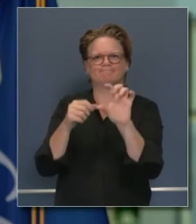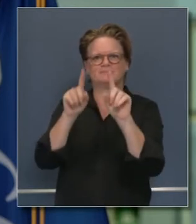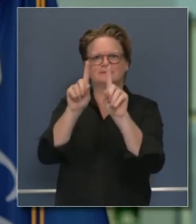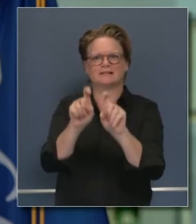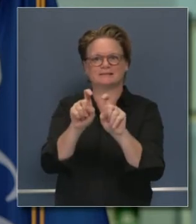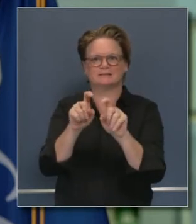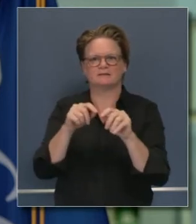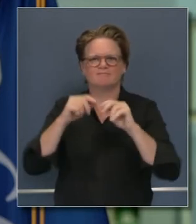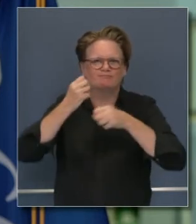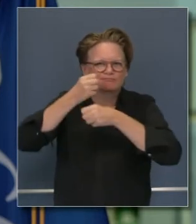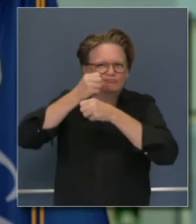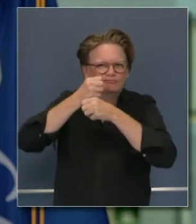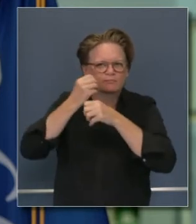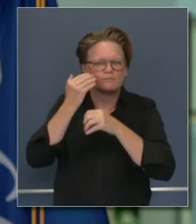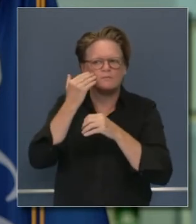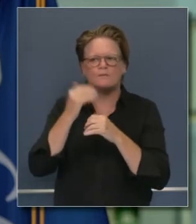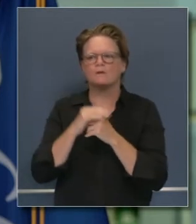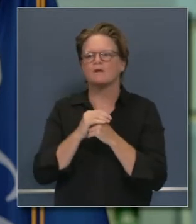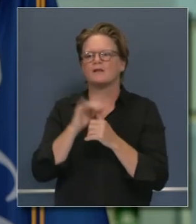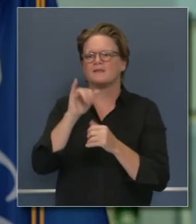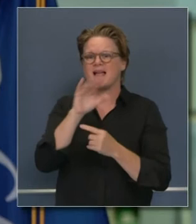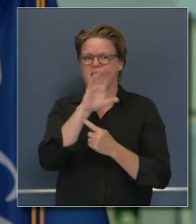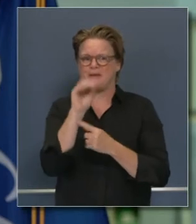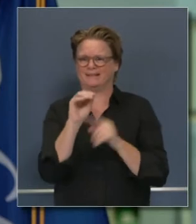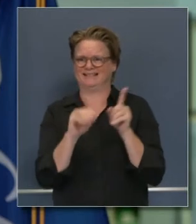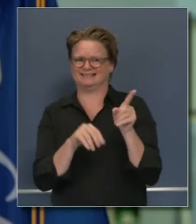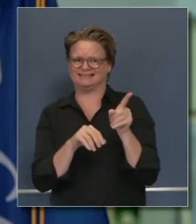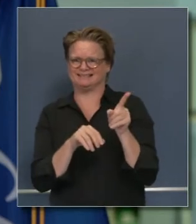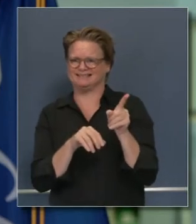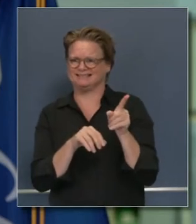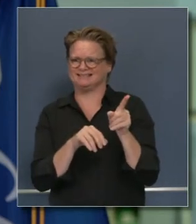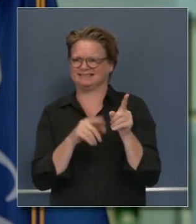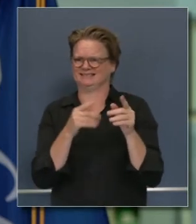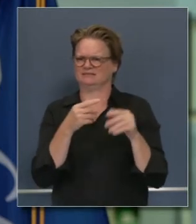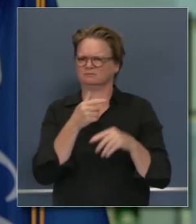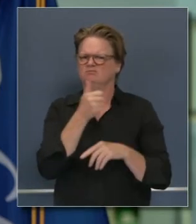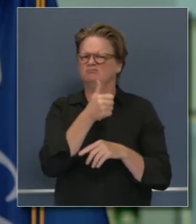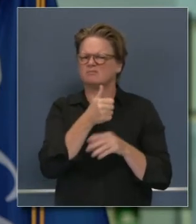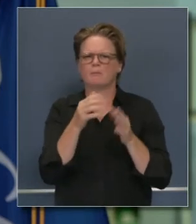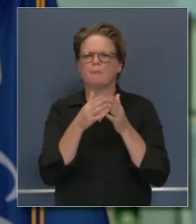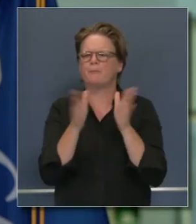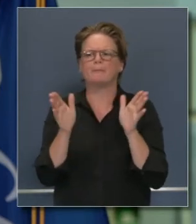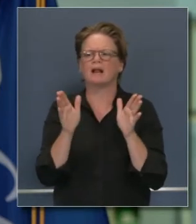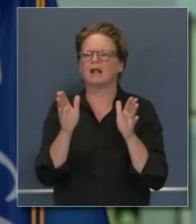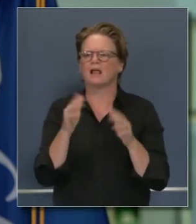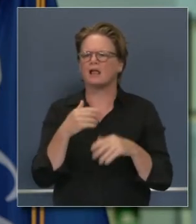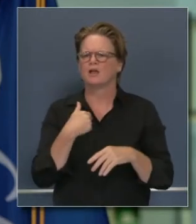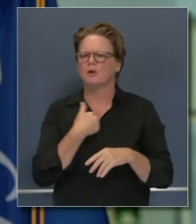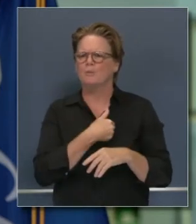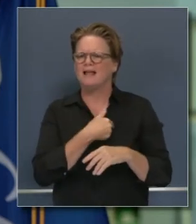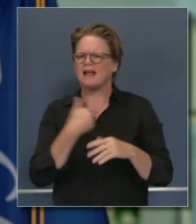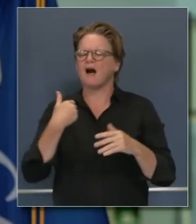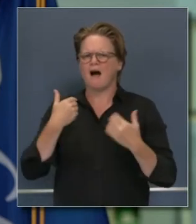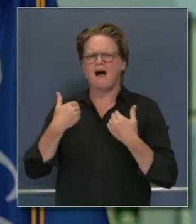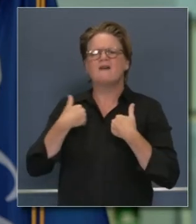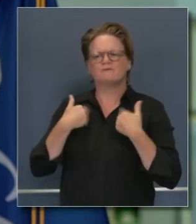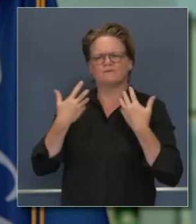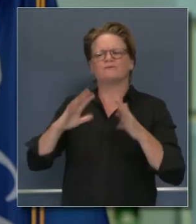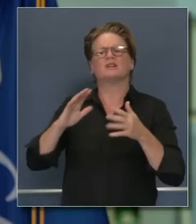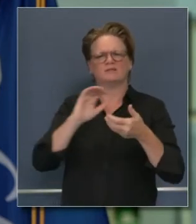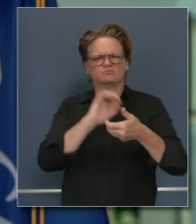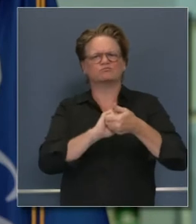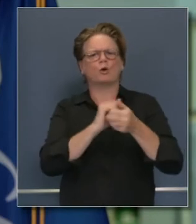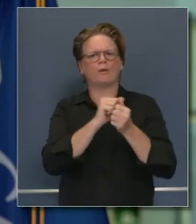escogimos esta compañía en particular no solamente es una compañía que está en la bolsa cotizada públicamente pero es una compañía